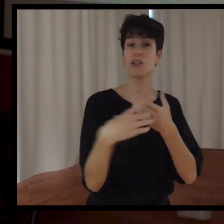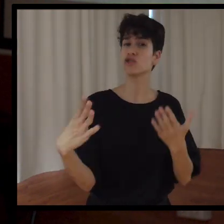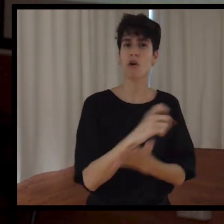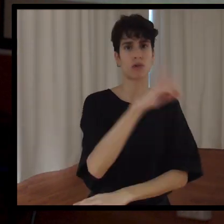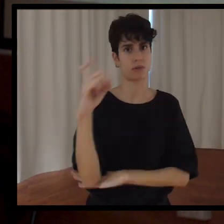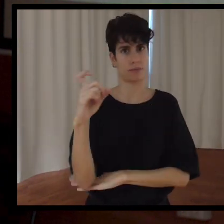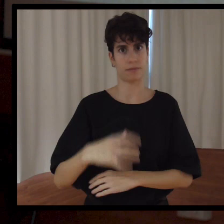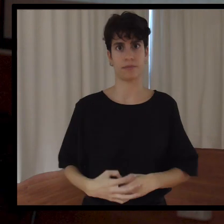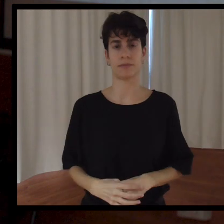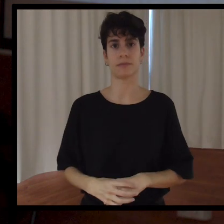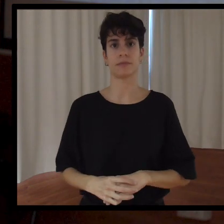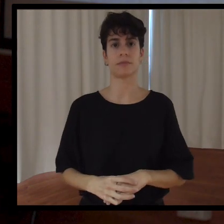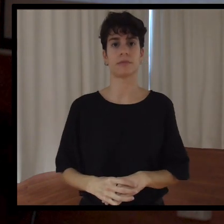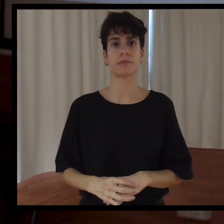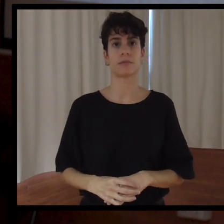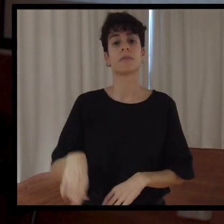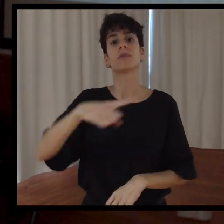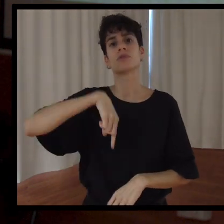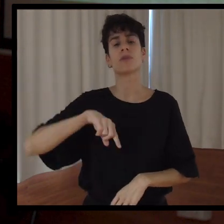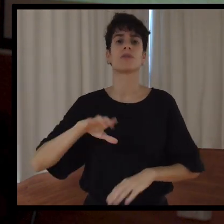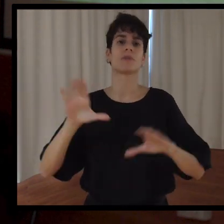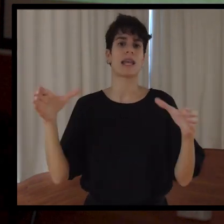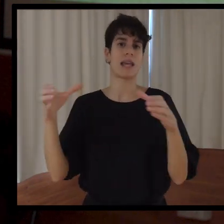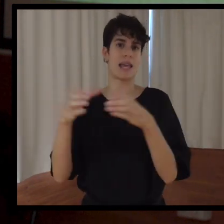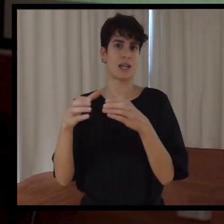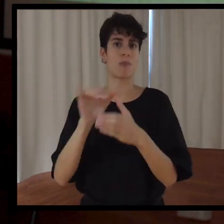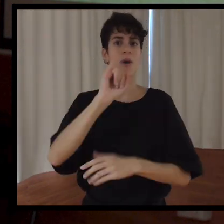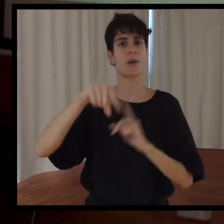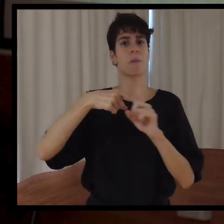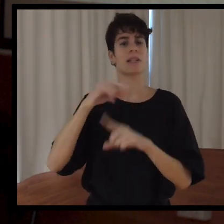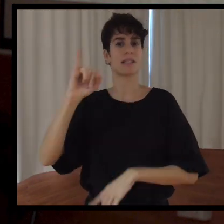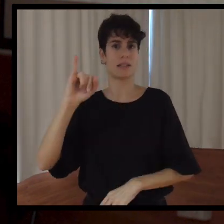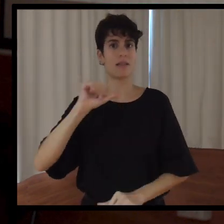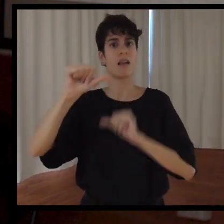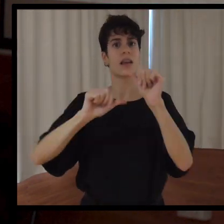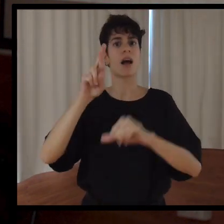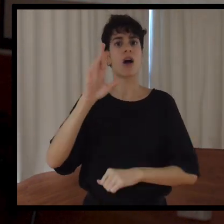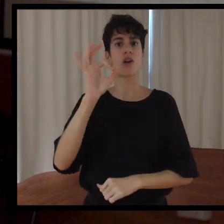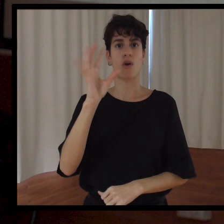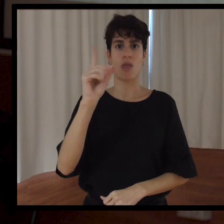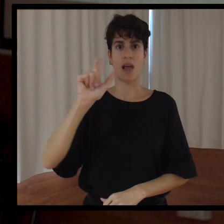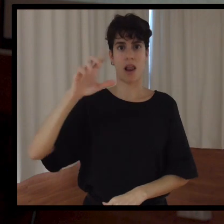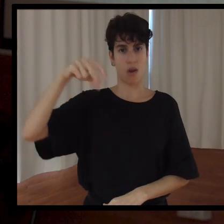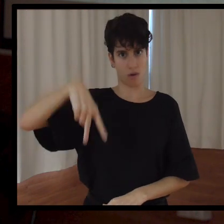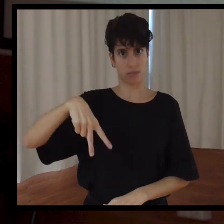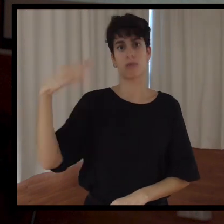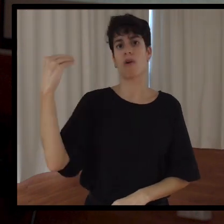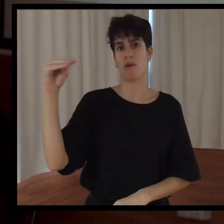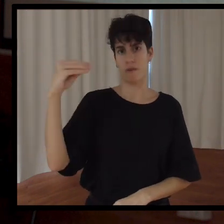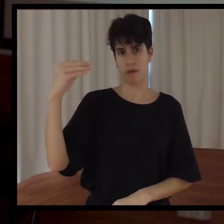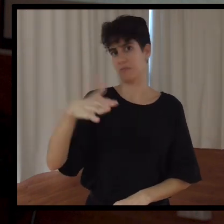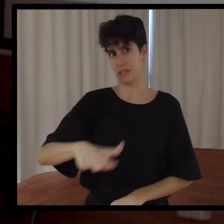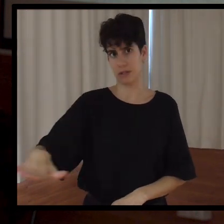Participamos con nuestro equipo IMAGI en la Copa de Anone Rodagón, que es un torneo de alevines, en el calendario